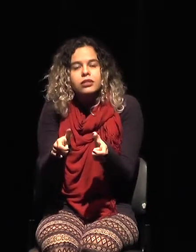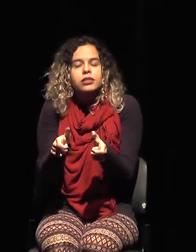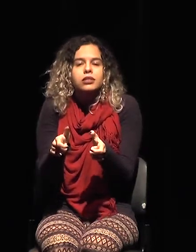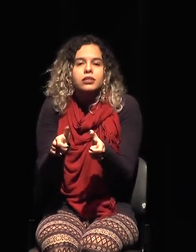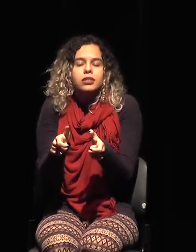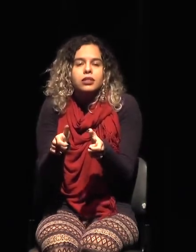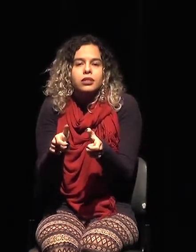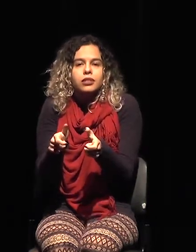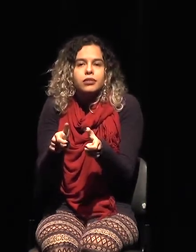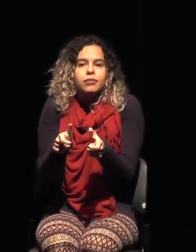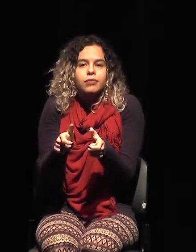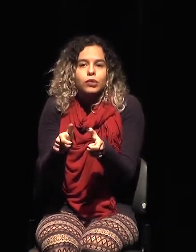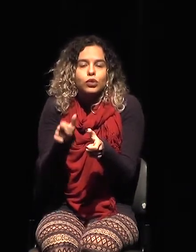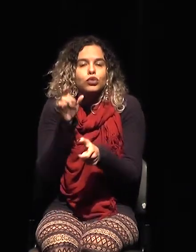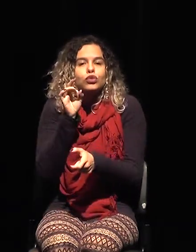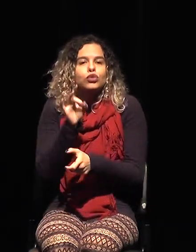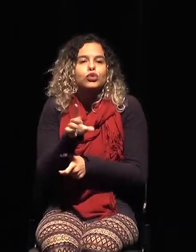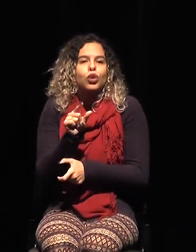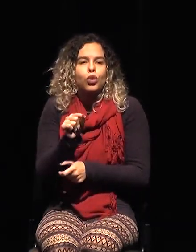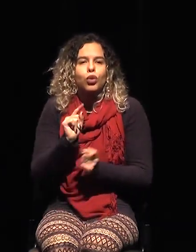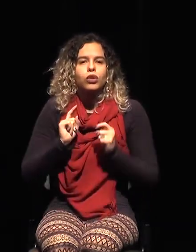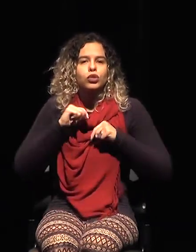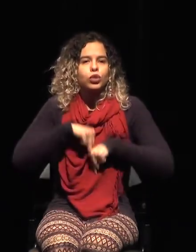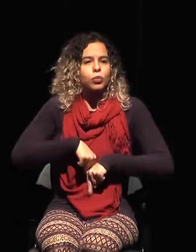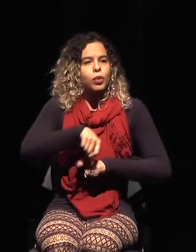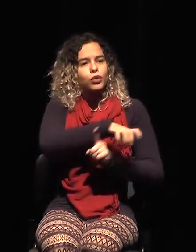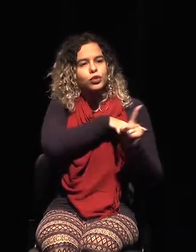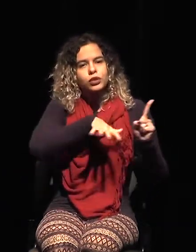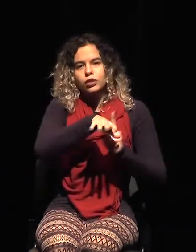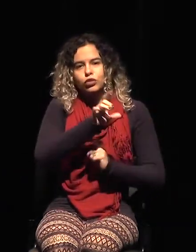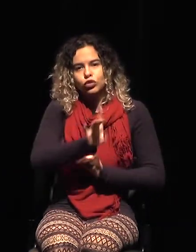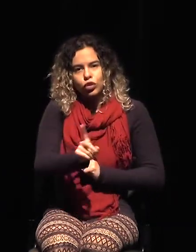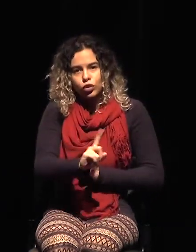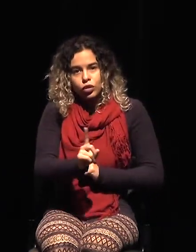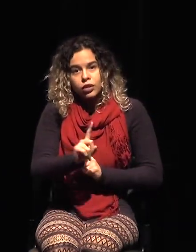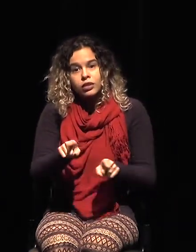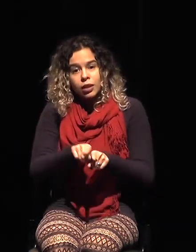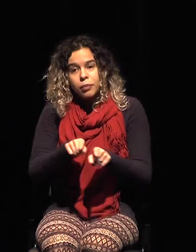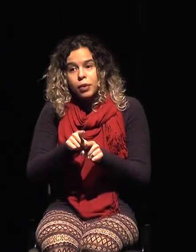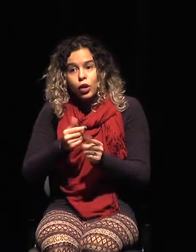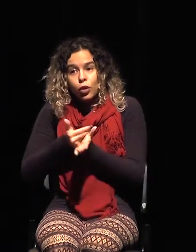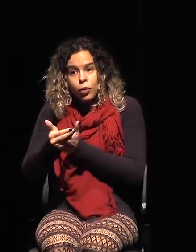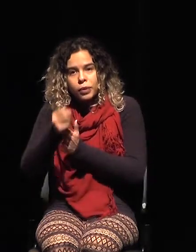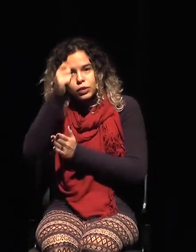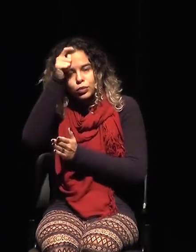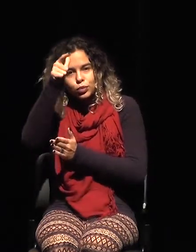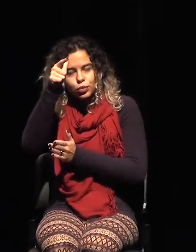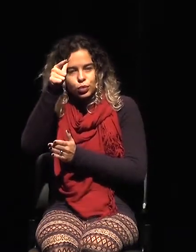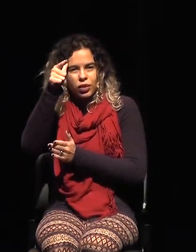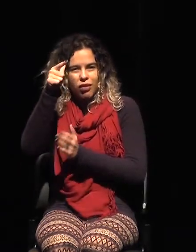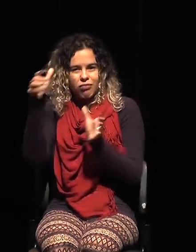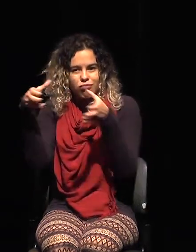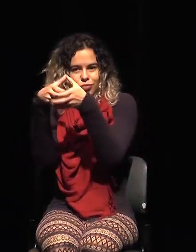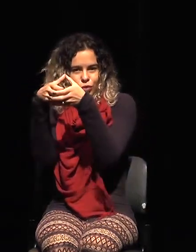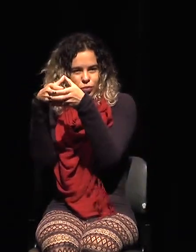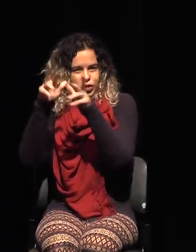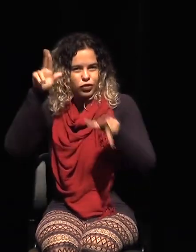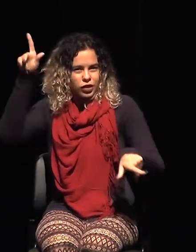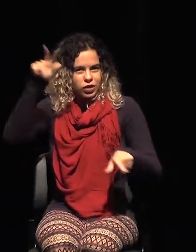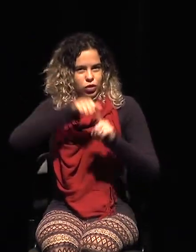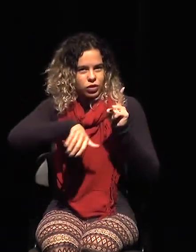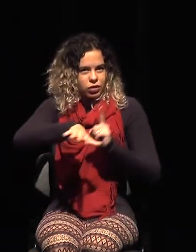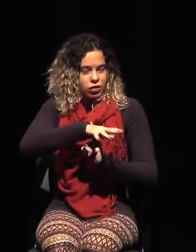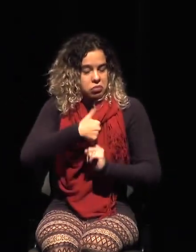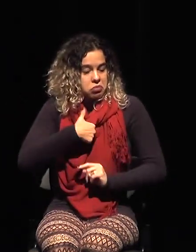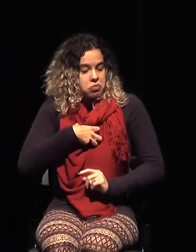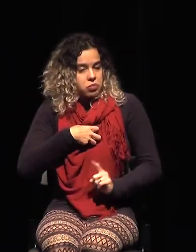antropológico y pase a ser un interés totalmente cultural. O sea, yo, como lo noto, lo que veo es que hay una tensión muy grande,